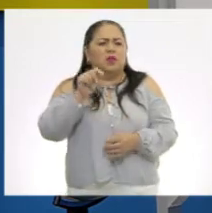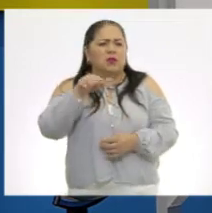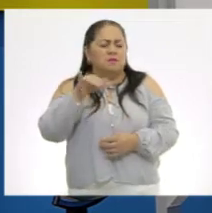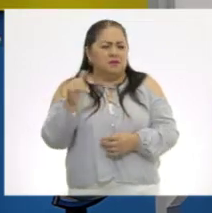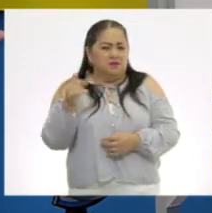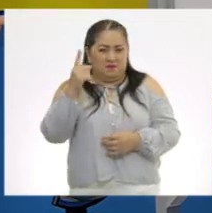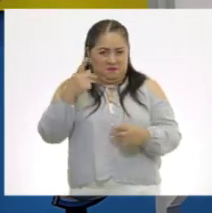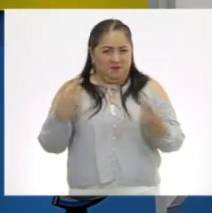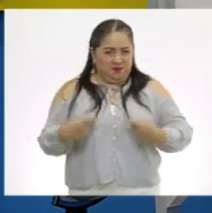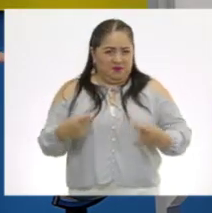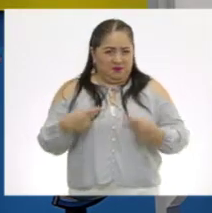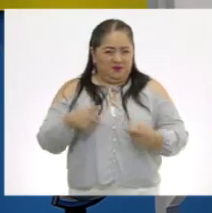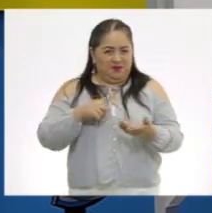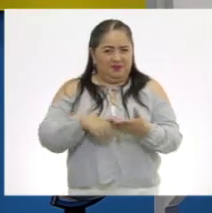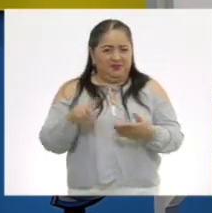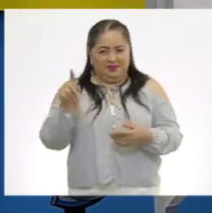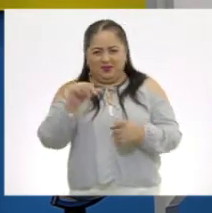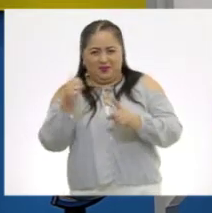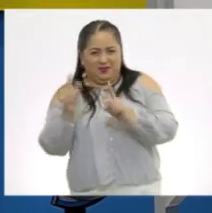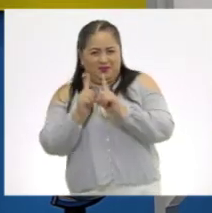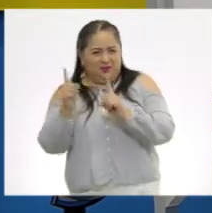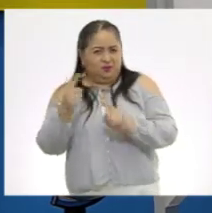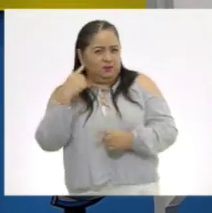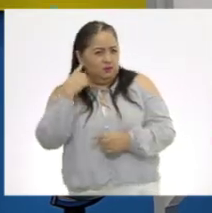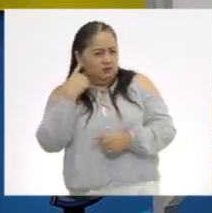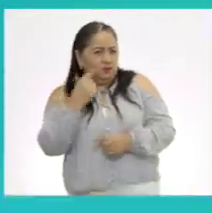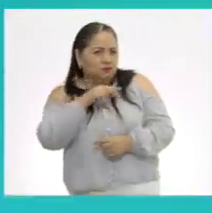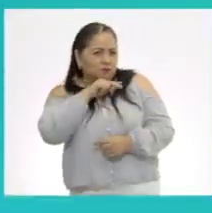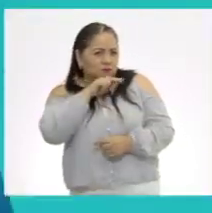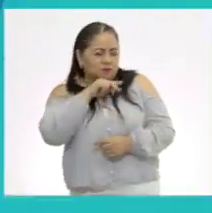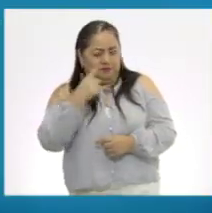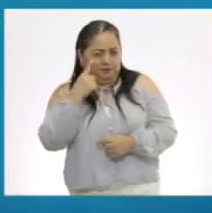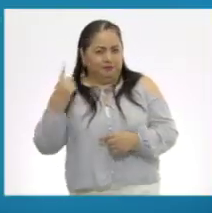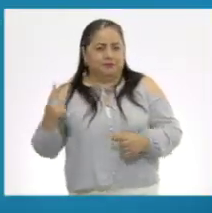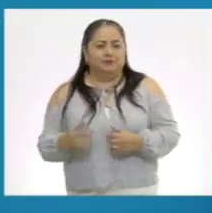¿La persona que estaba con Tami escuchó su preocupación?